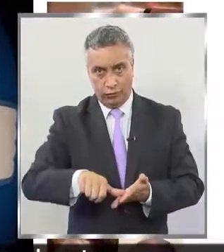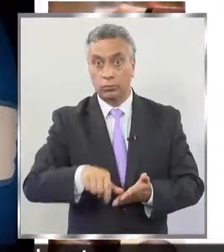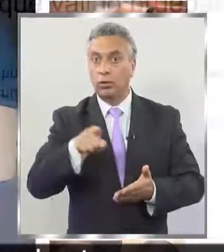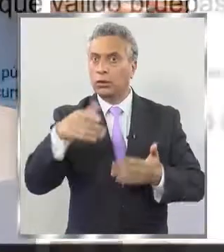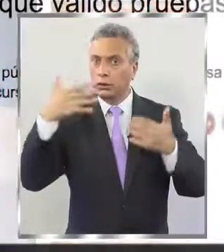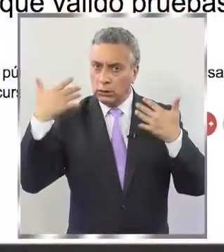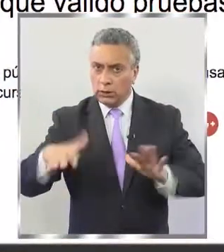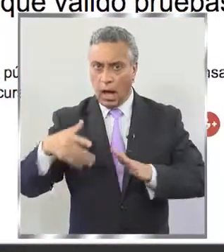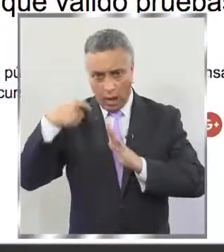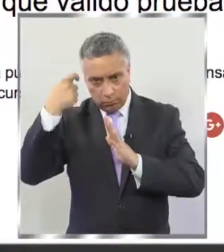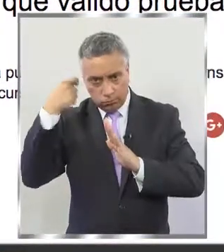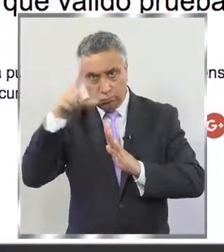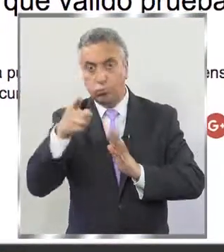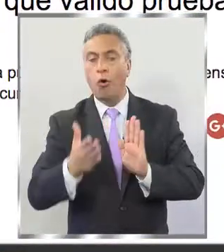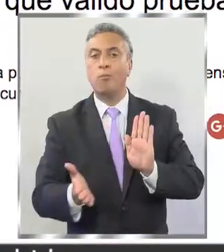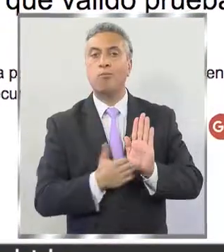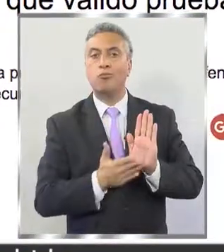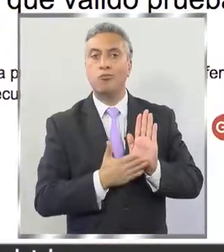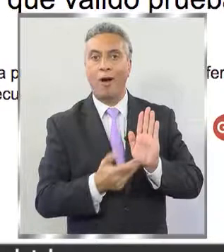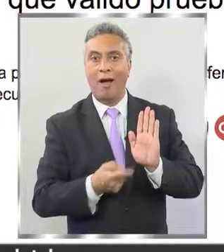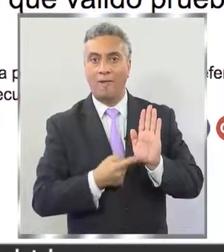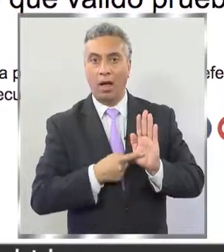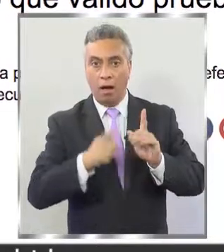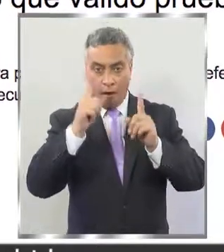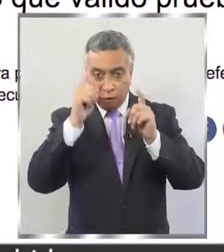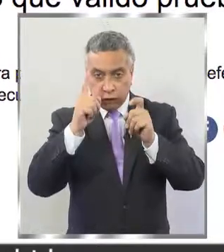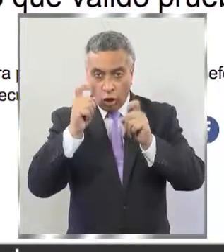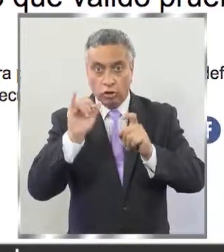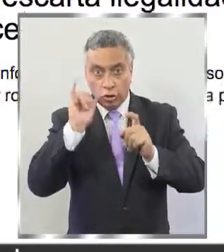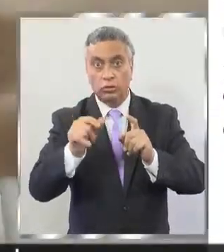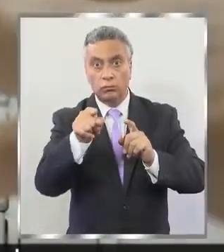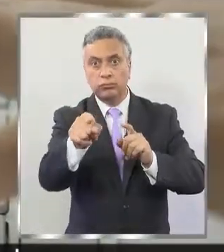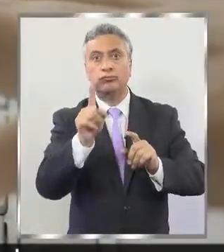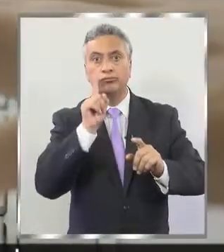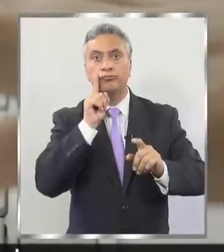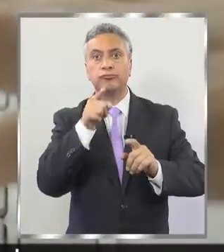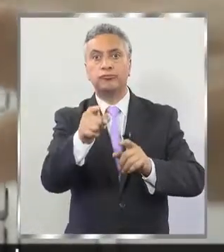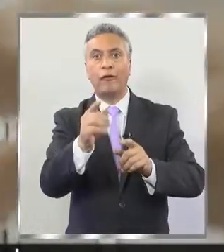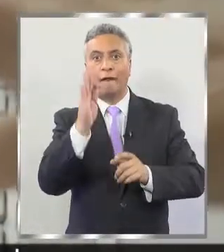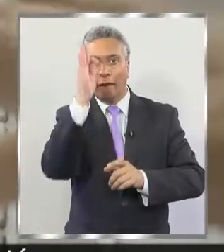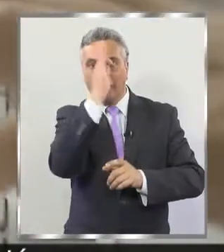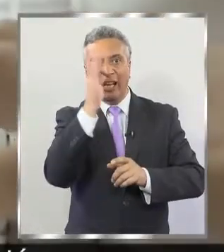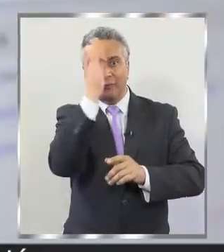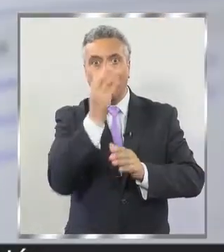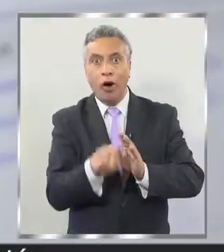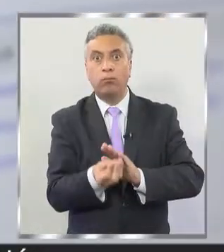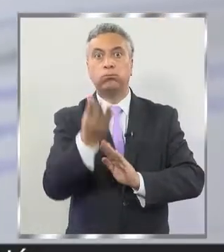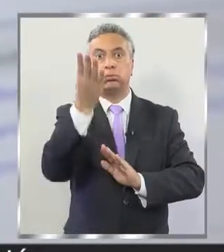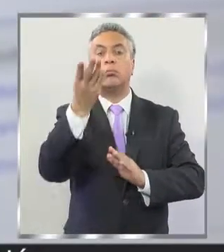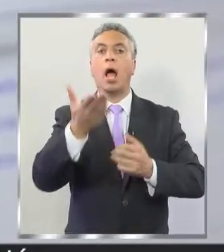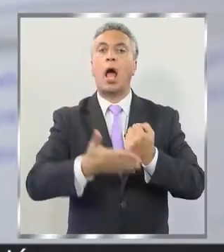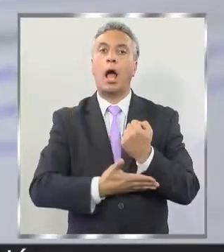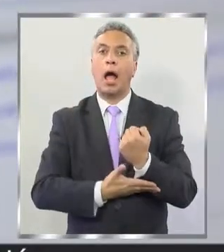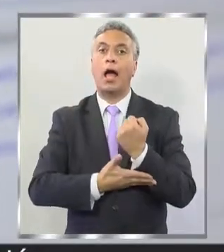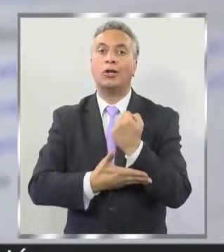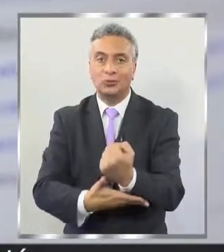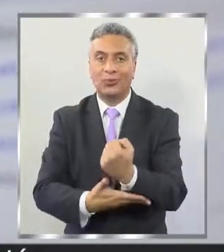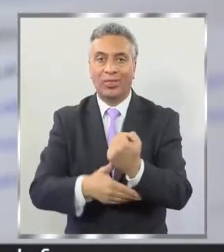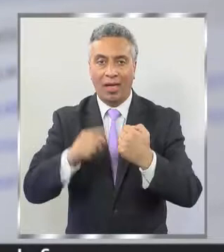grabaciones como medio de prueba, las fotos y publicaciones subidas a la red social Facebook ayudaron a la investigación.